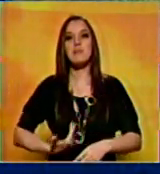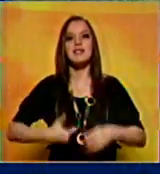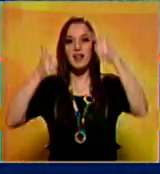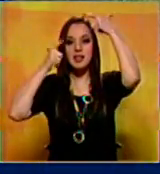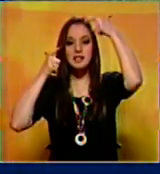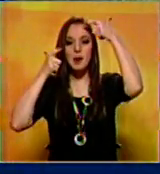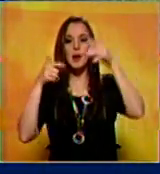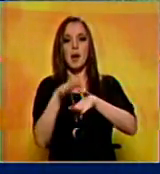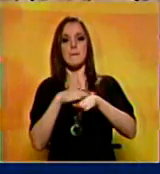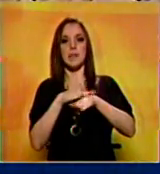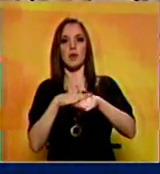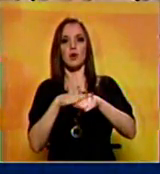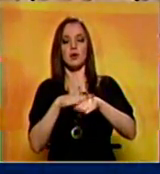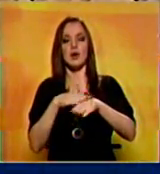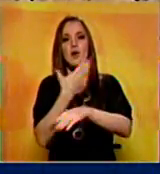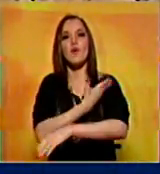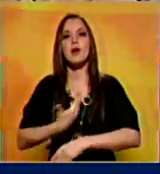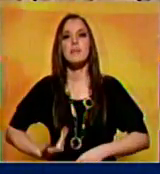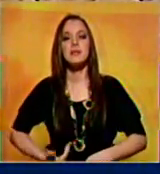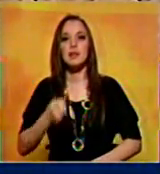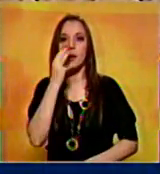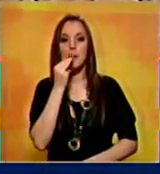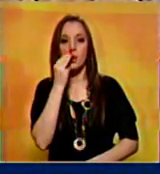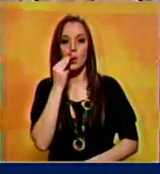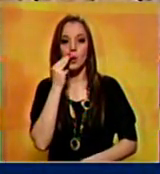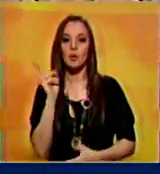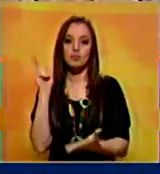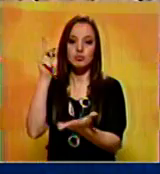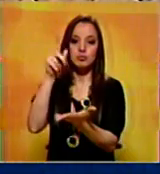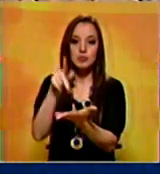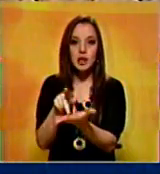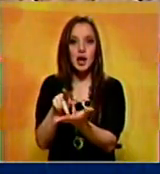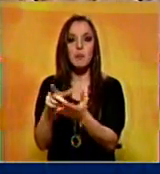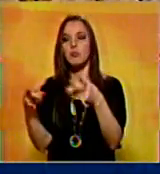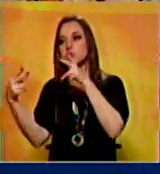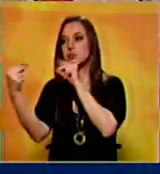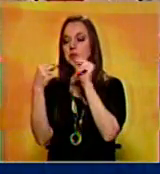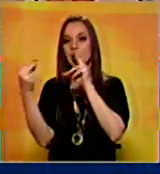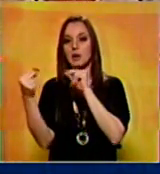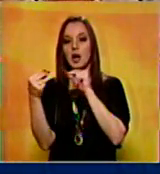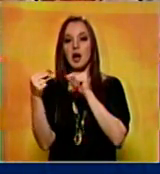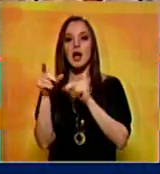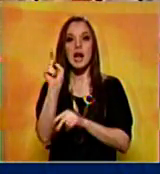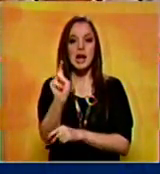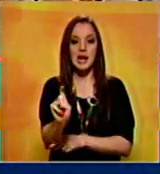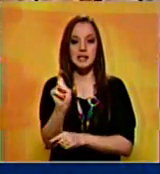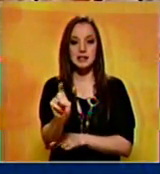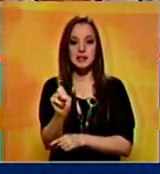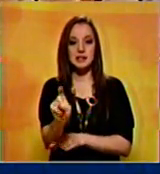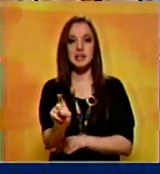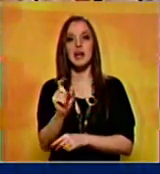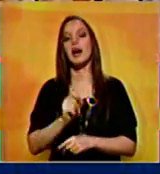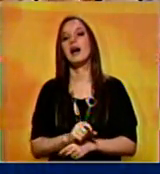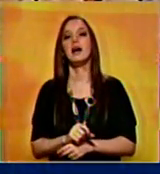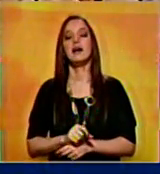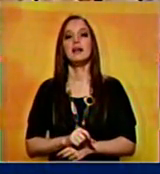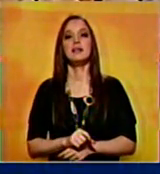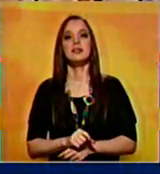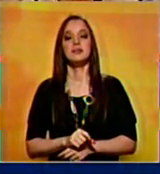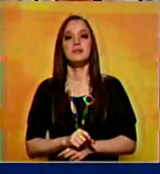viniendo para esta reunión sobre la necesidad de